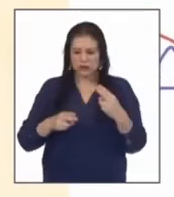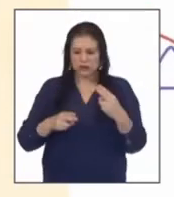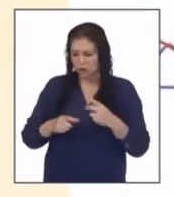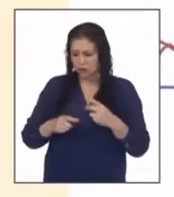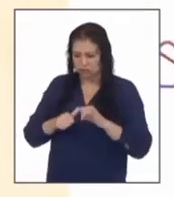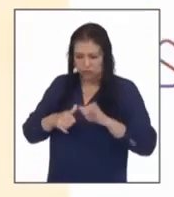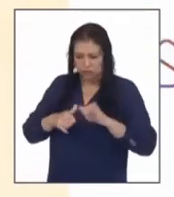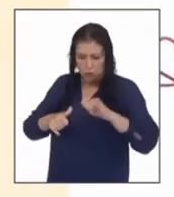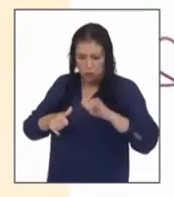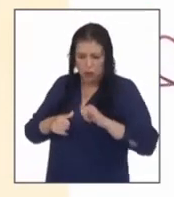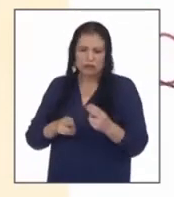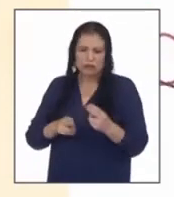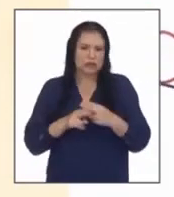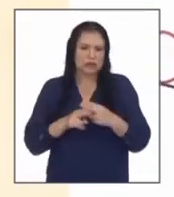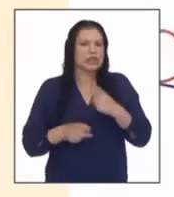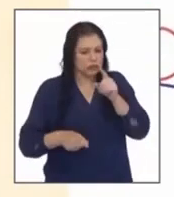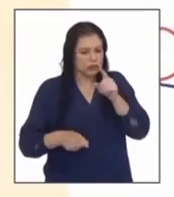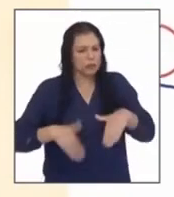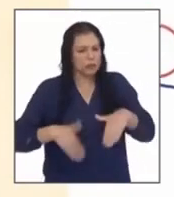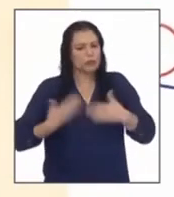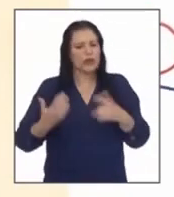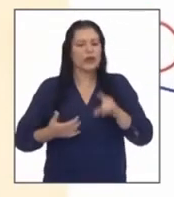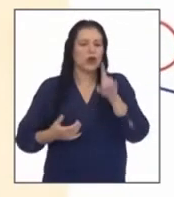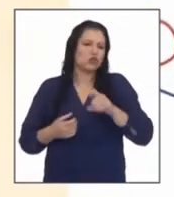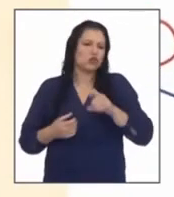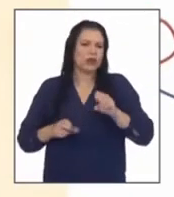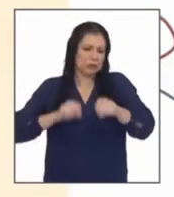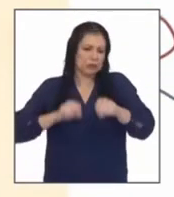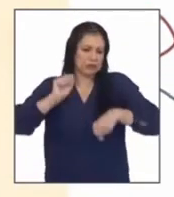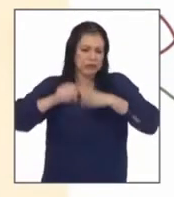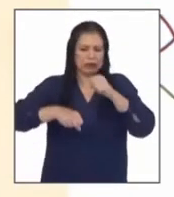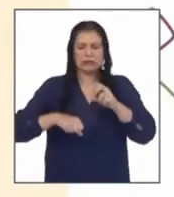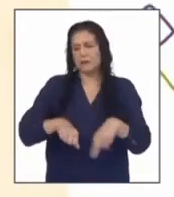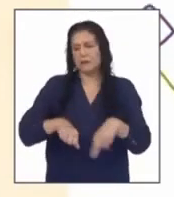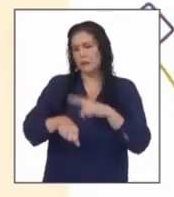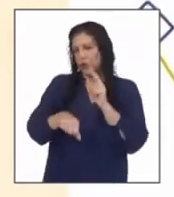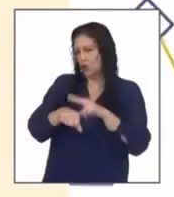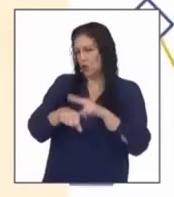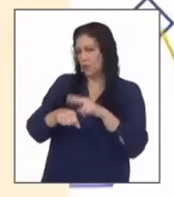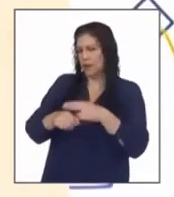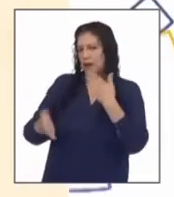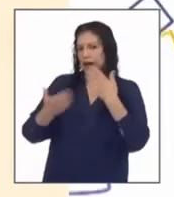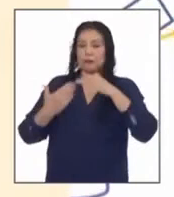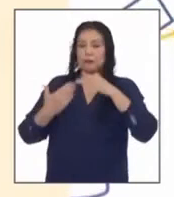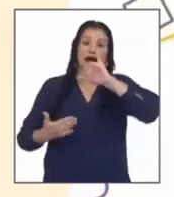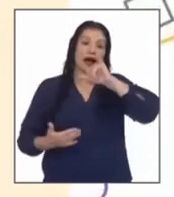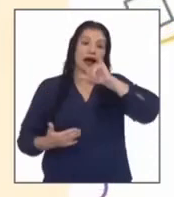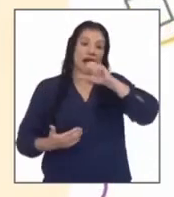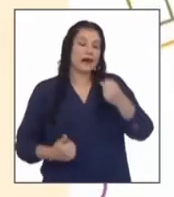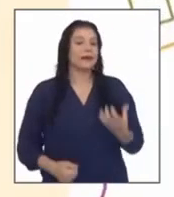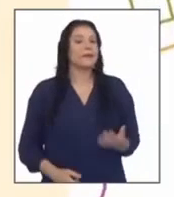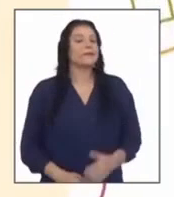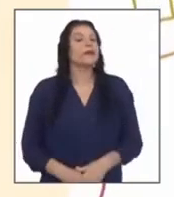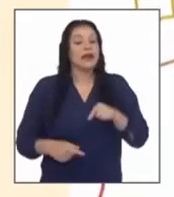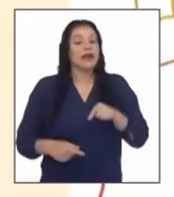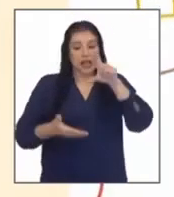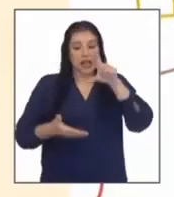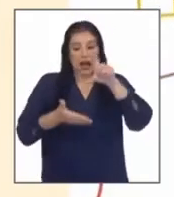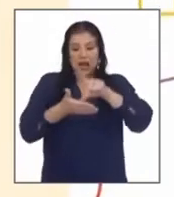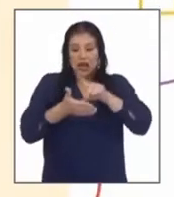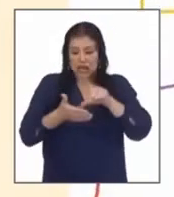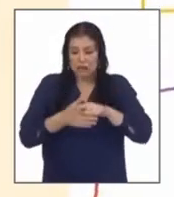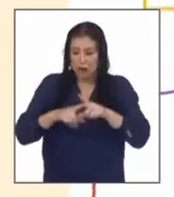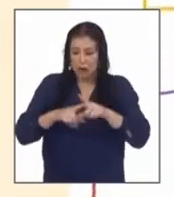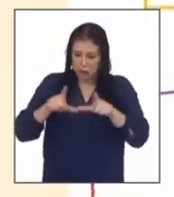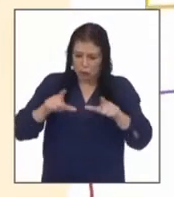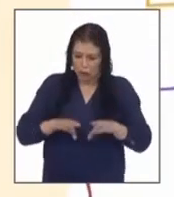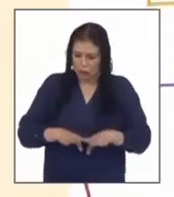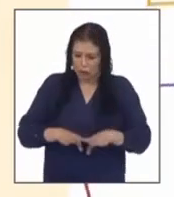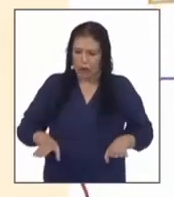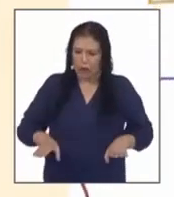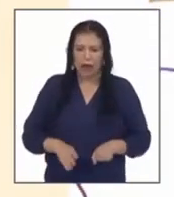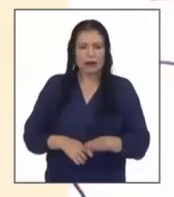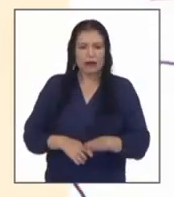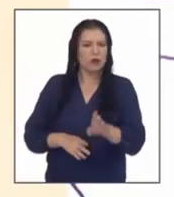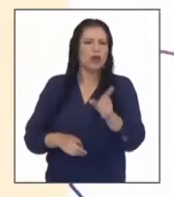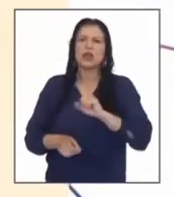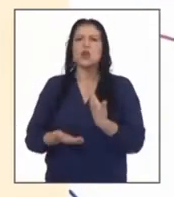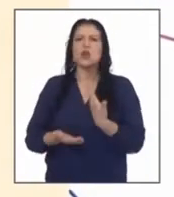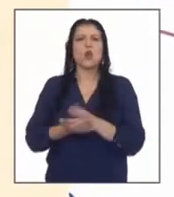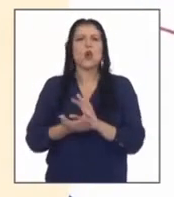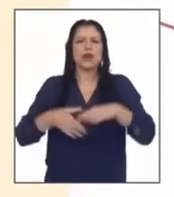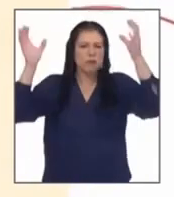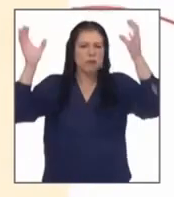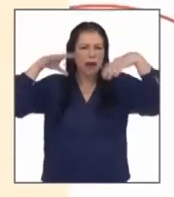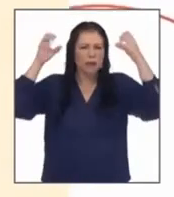esos son los viajes que se pueden hacer en dos ruedas sin problemas dice jara al ser lima una ciudad plana y sin climas extremos como lluvias